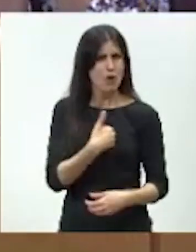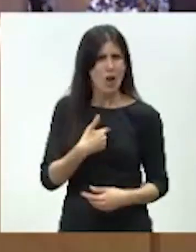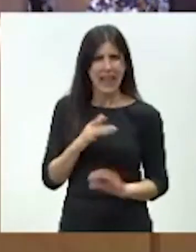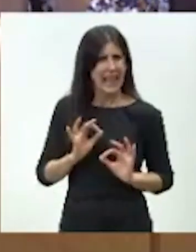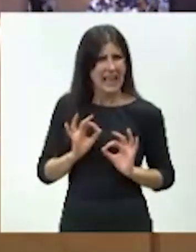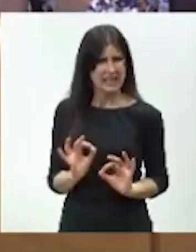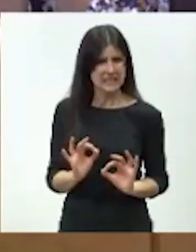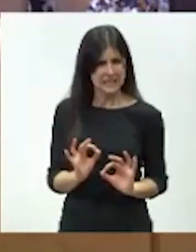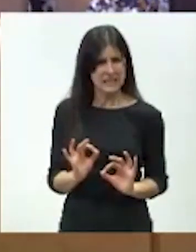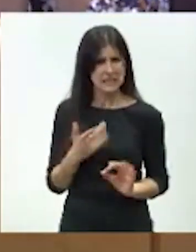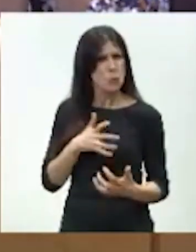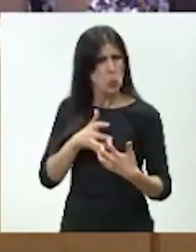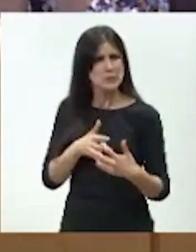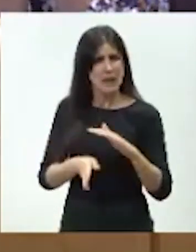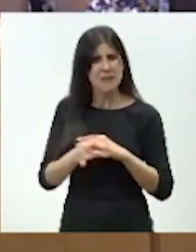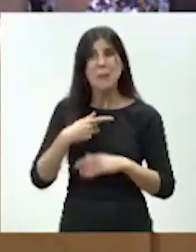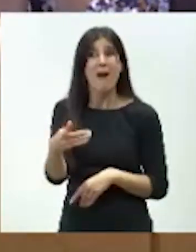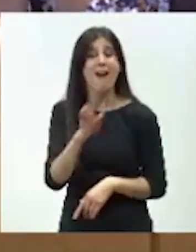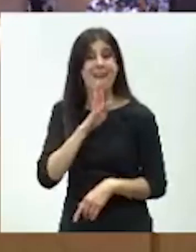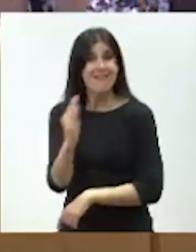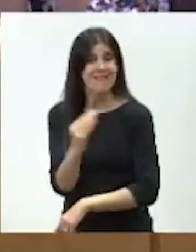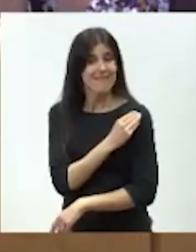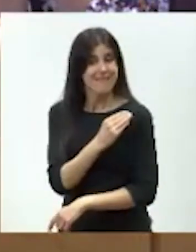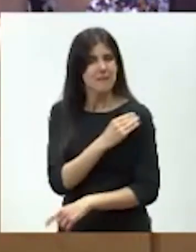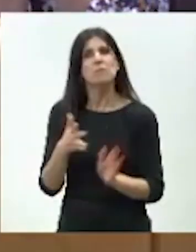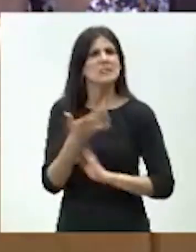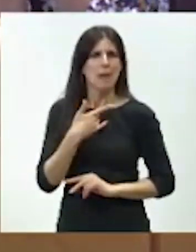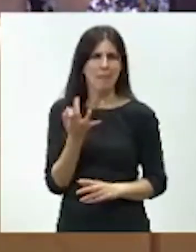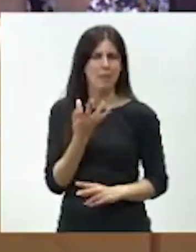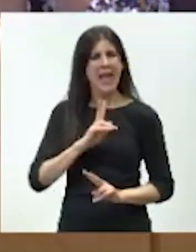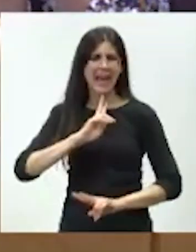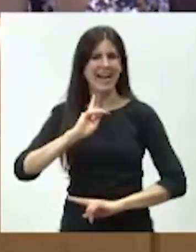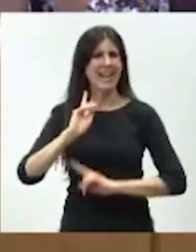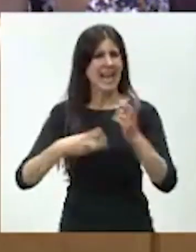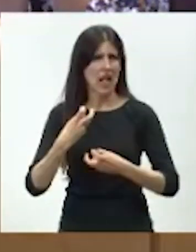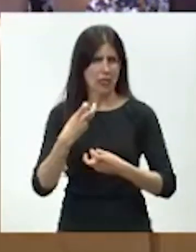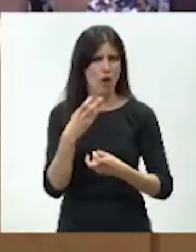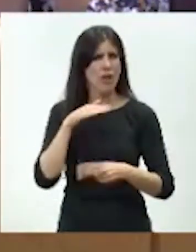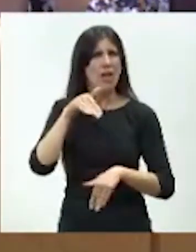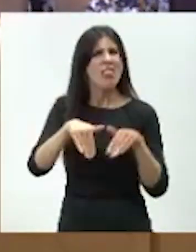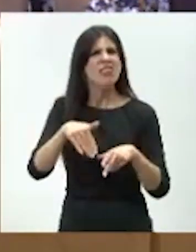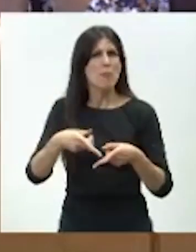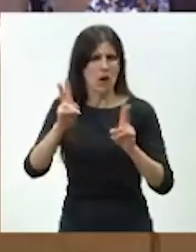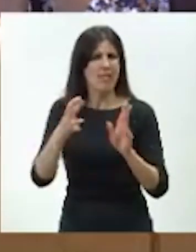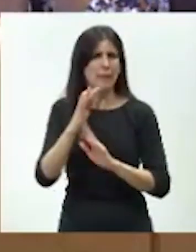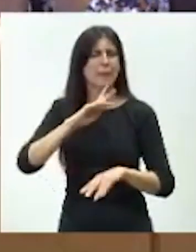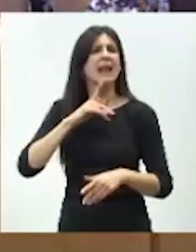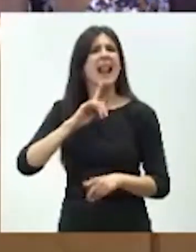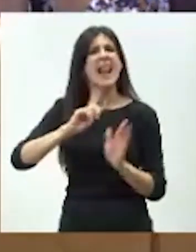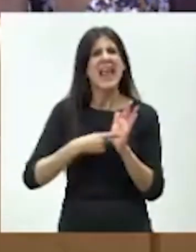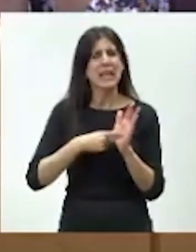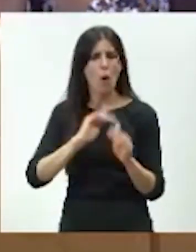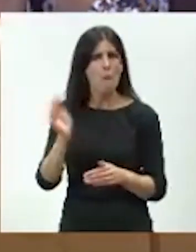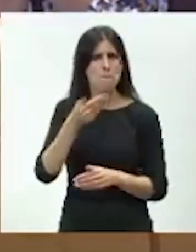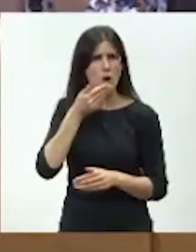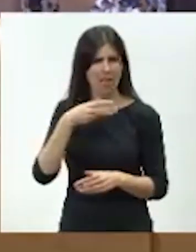pregunta o referida a su pregunta, yo creo que es regeneración democrática reformar la ley Mordaza, la ley de seguridad ciudadana que